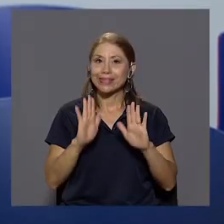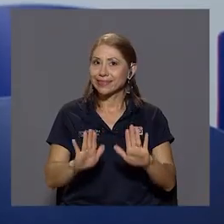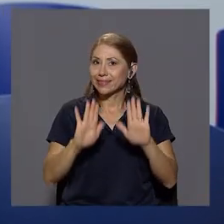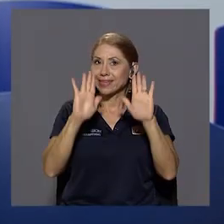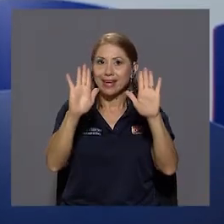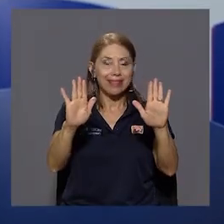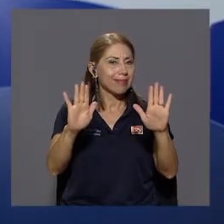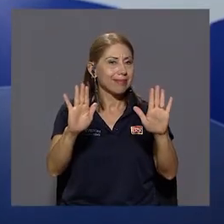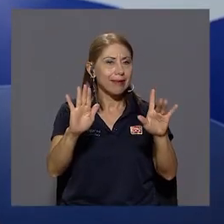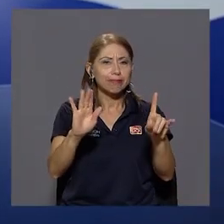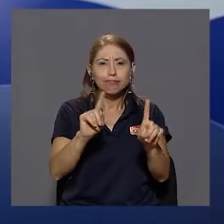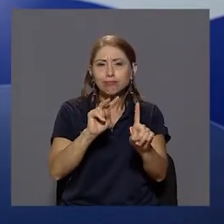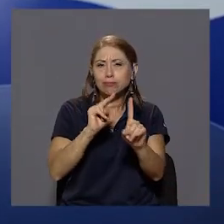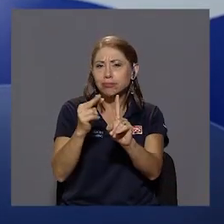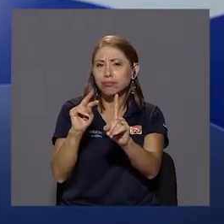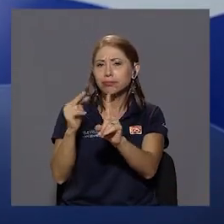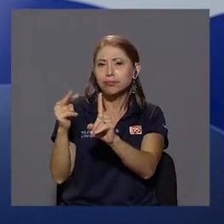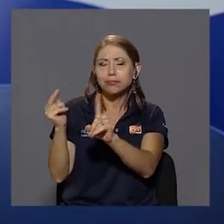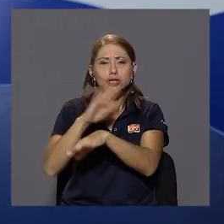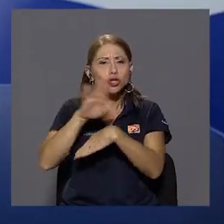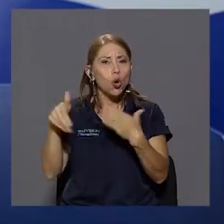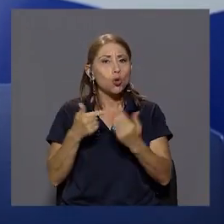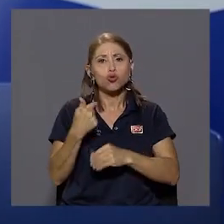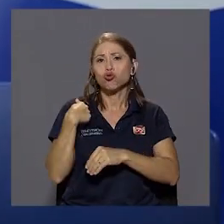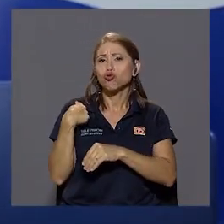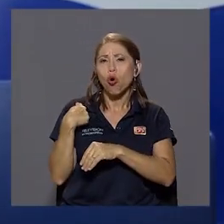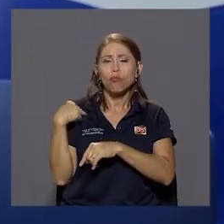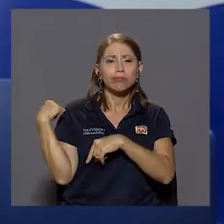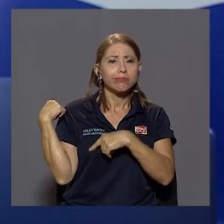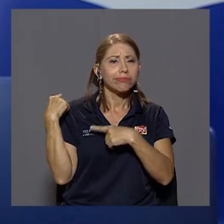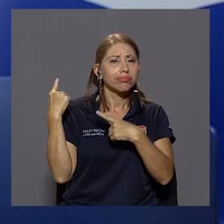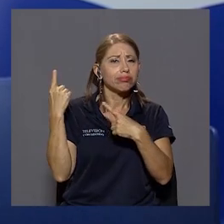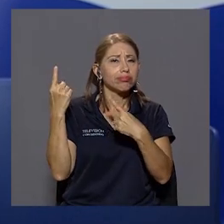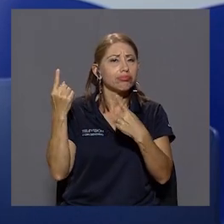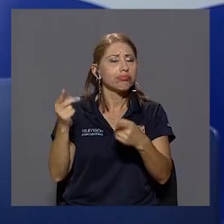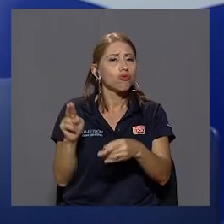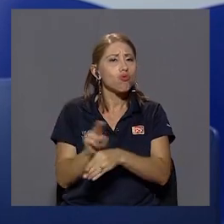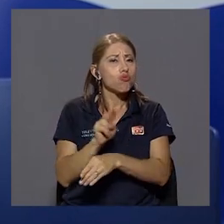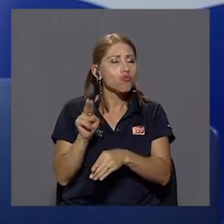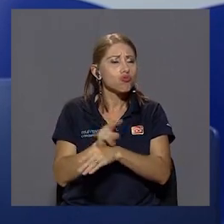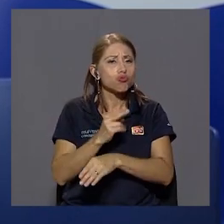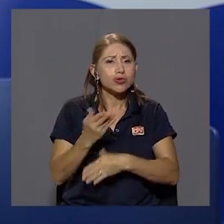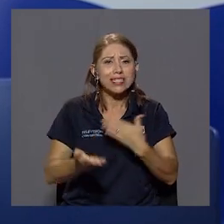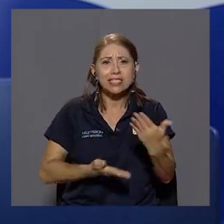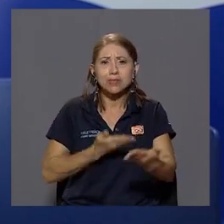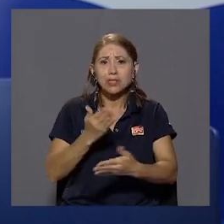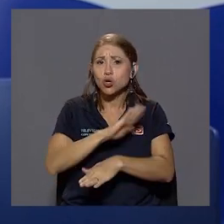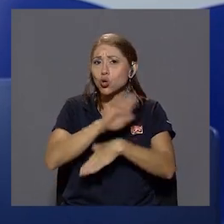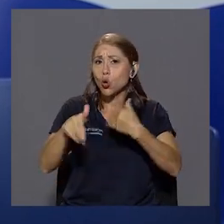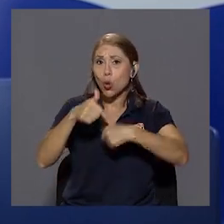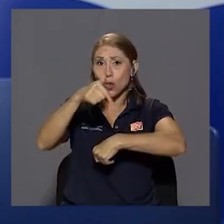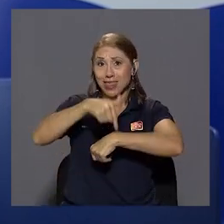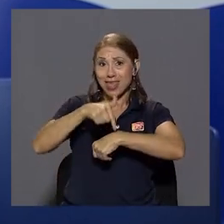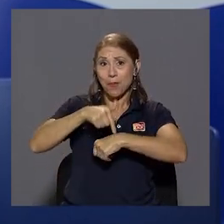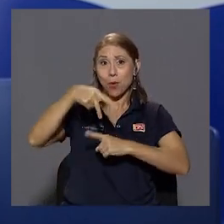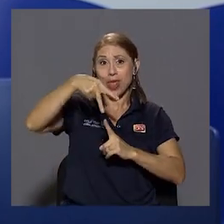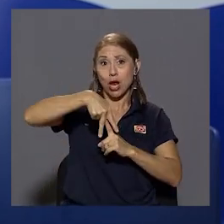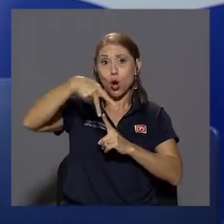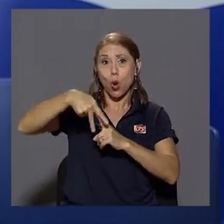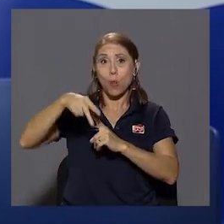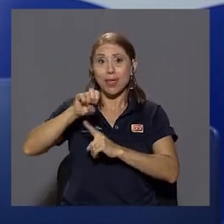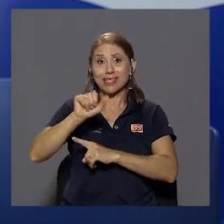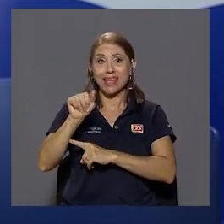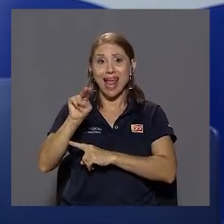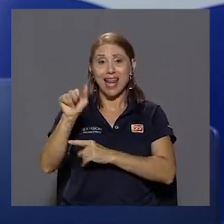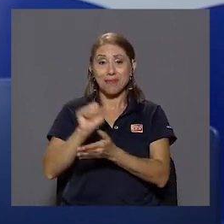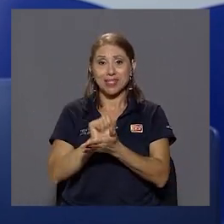excelente desde todos los puntos de vista yo he sido usuario durante el tiempo que ha estado Copesana en Santana y